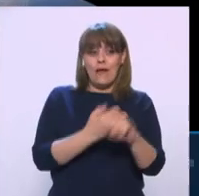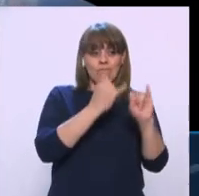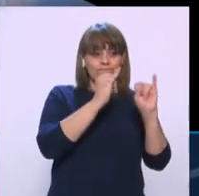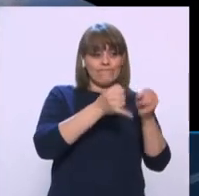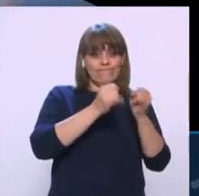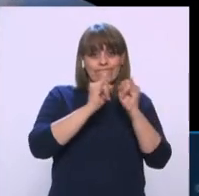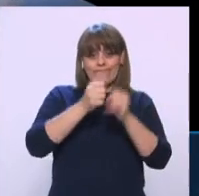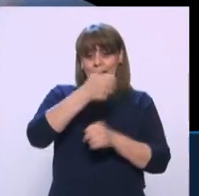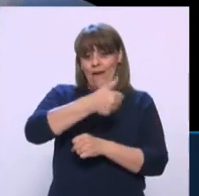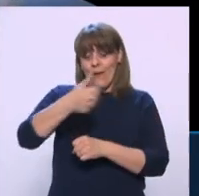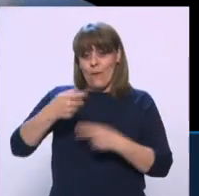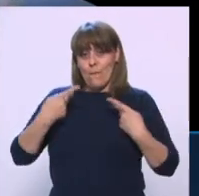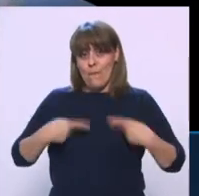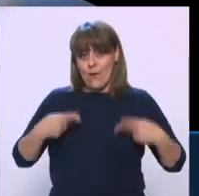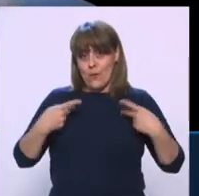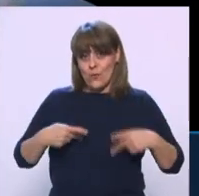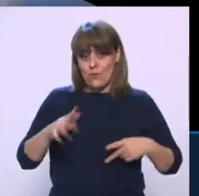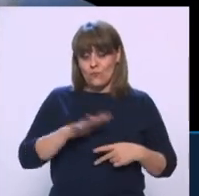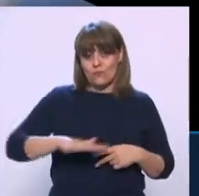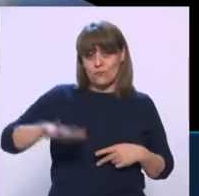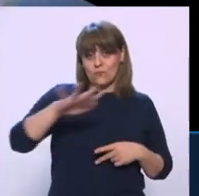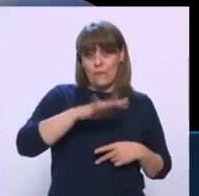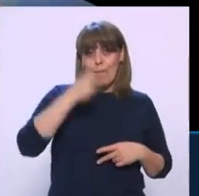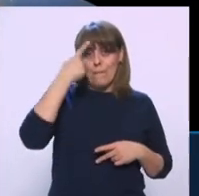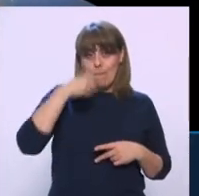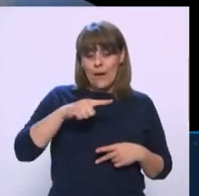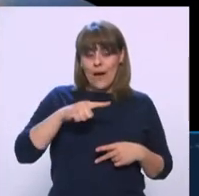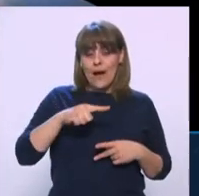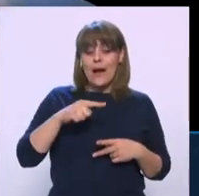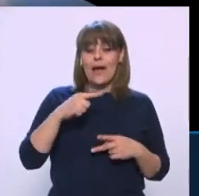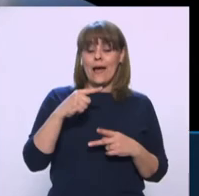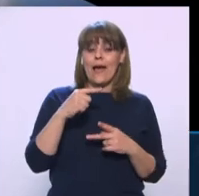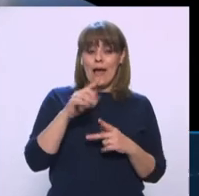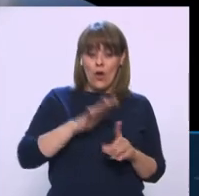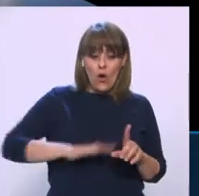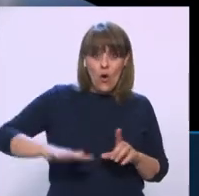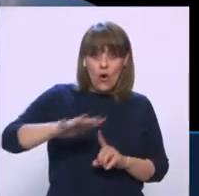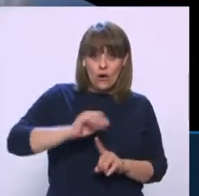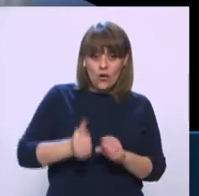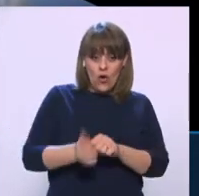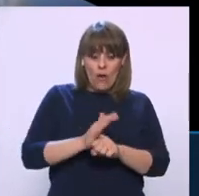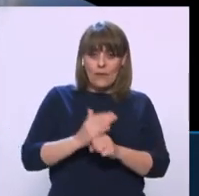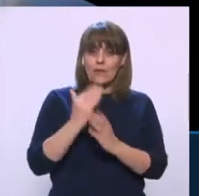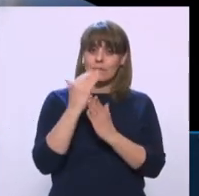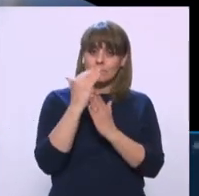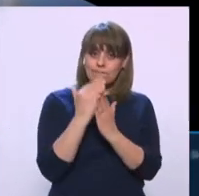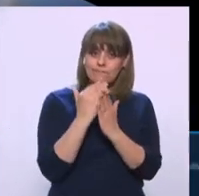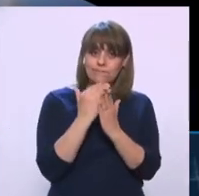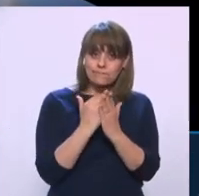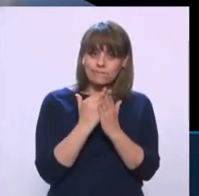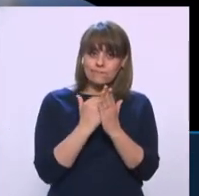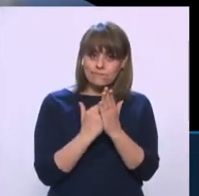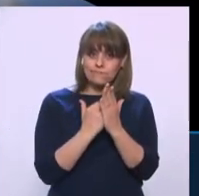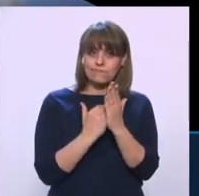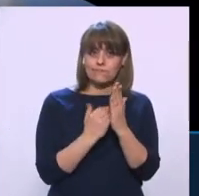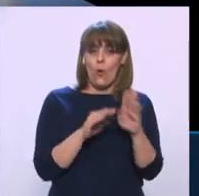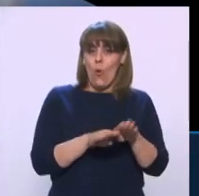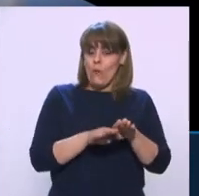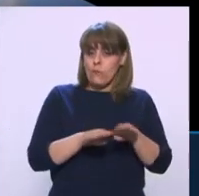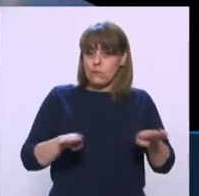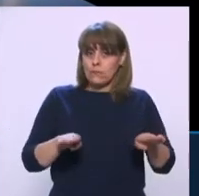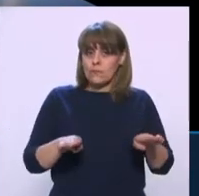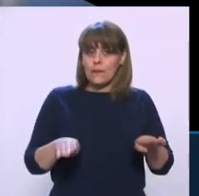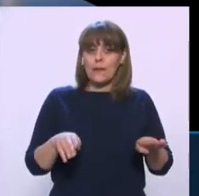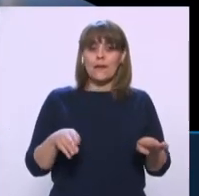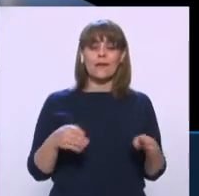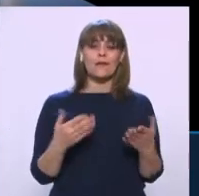población de que esta situación siga tendiendo a la baja o se mantenga, y no